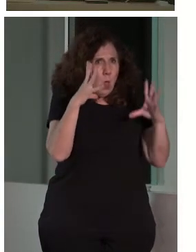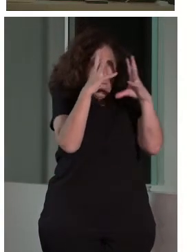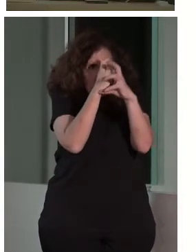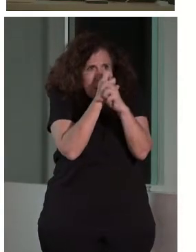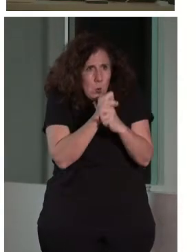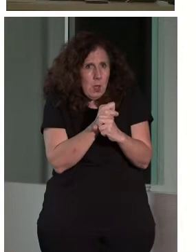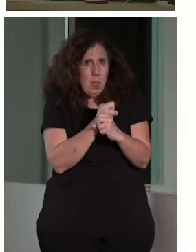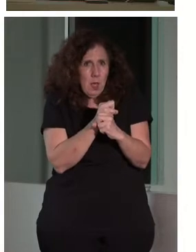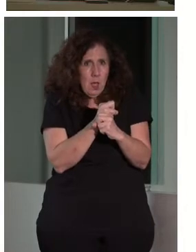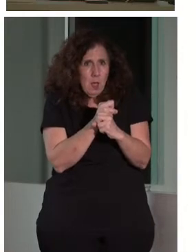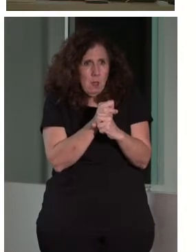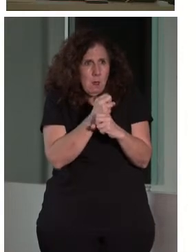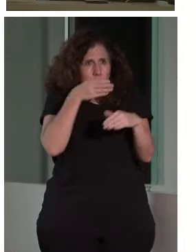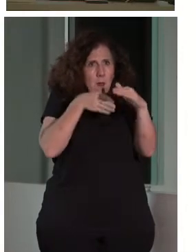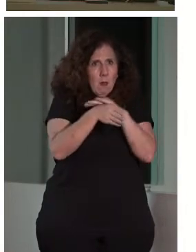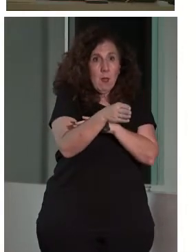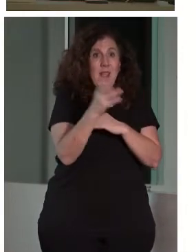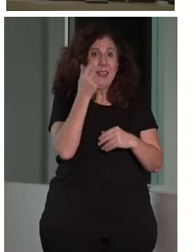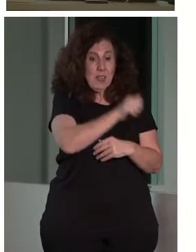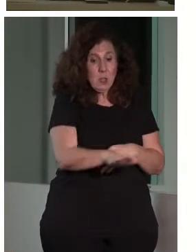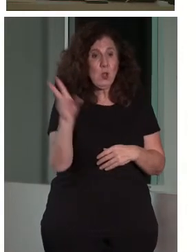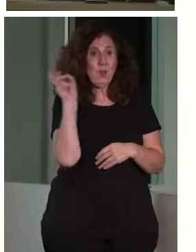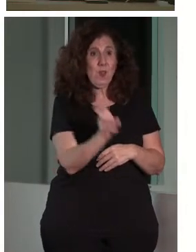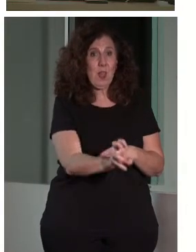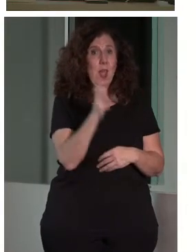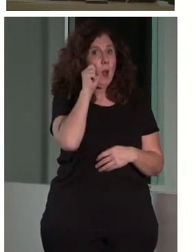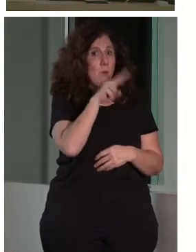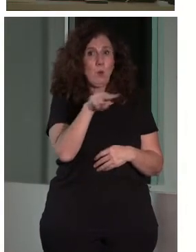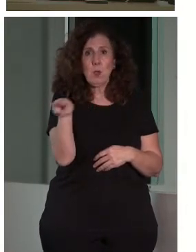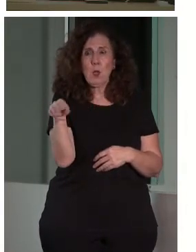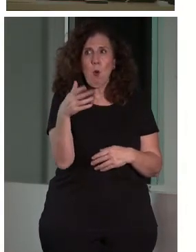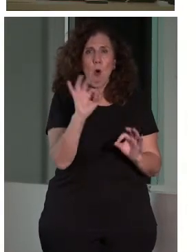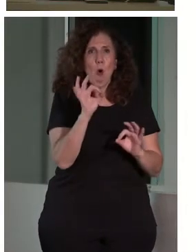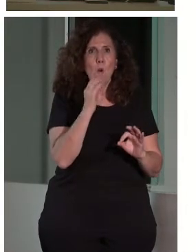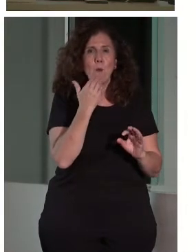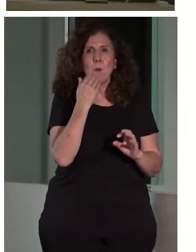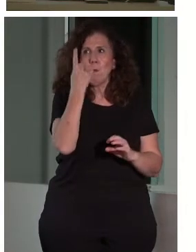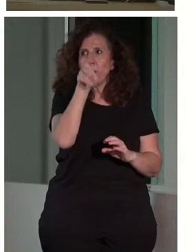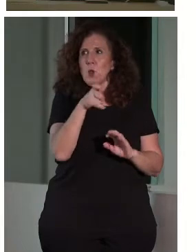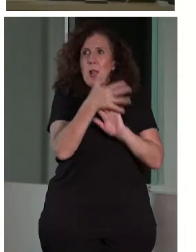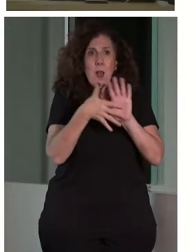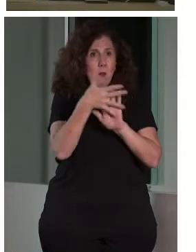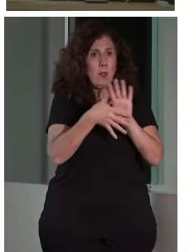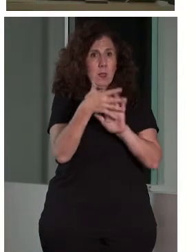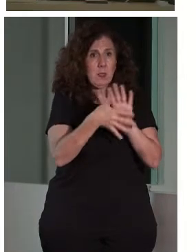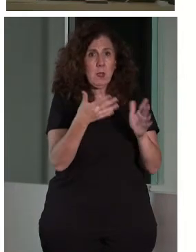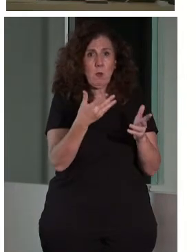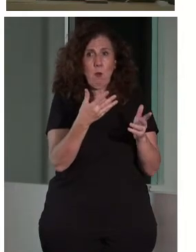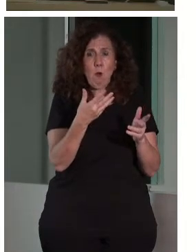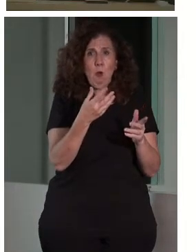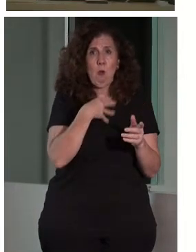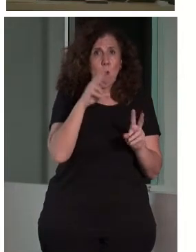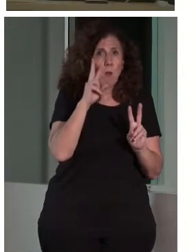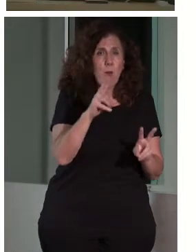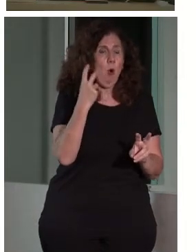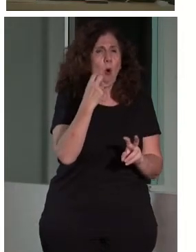inmensa mayoría. También vienen a los museos. Pero es que las personas con lengua de signos, que utilizan lengua de signos, o las personas